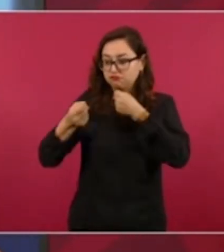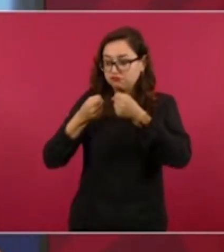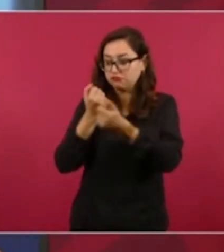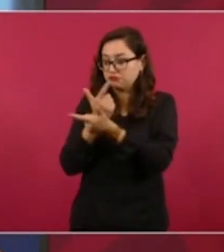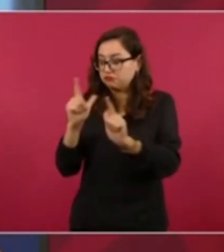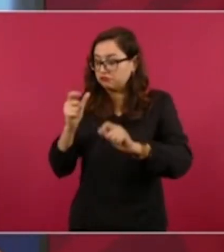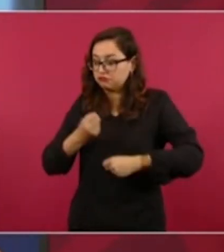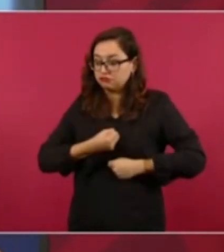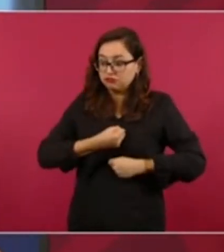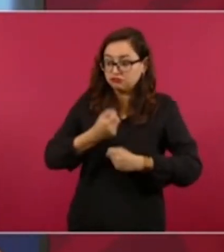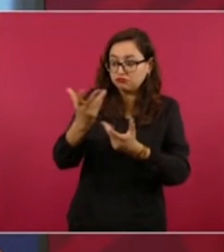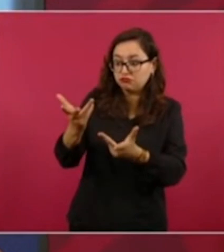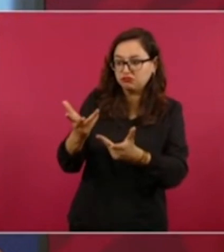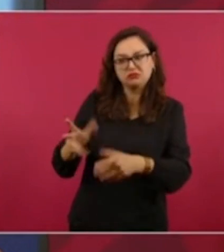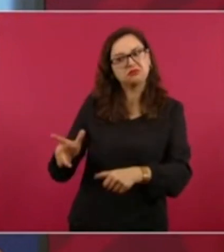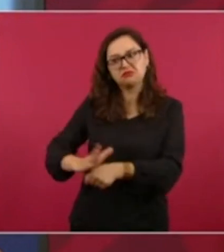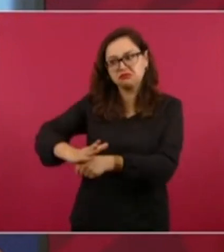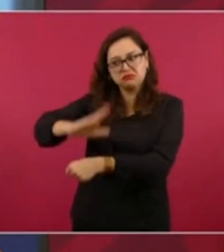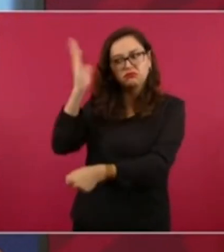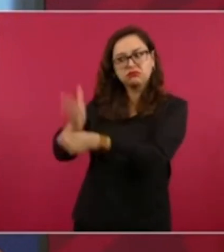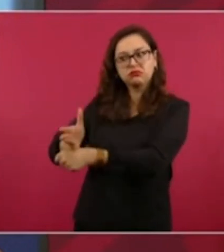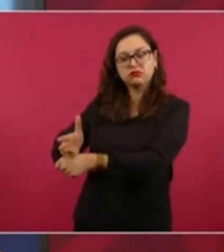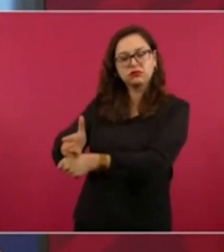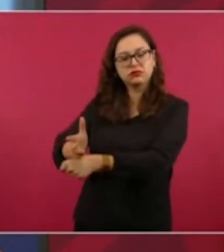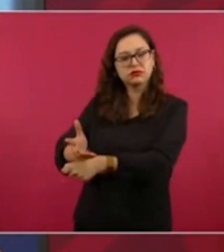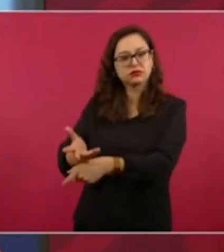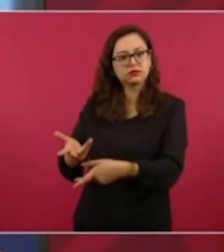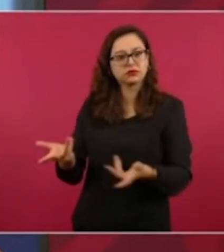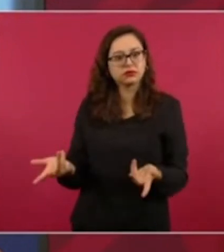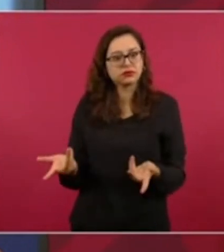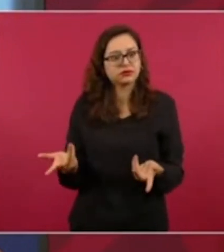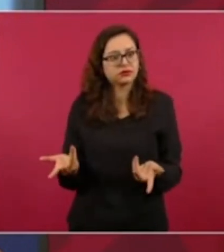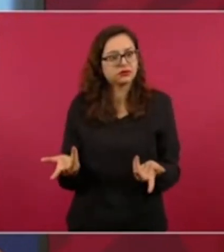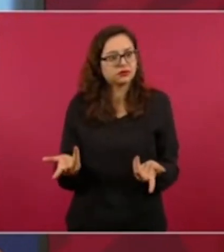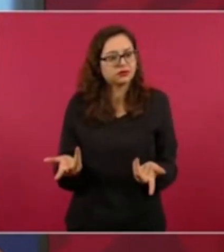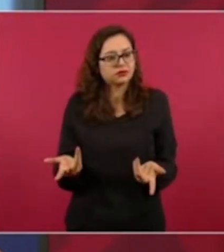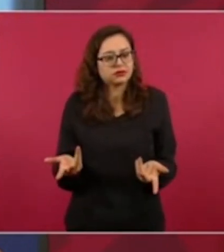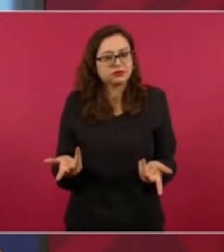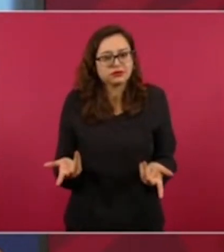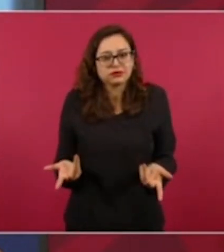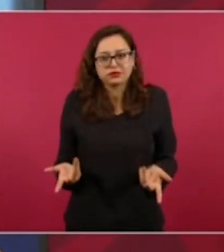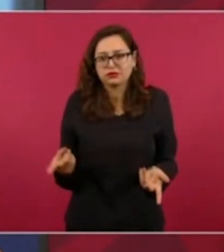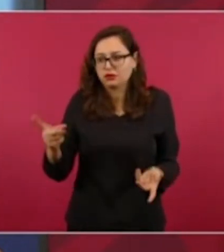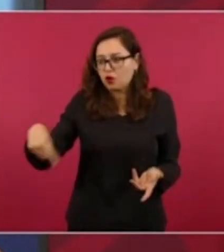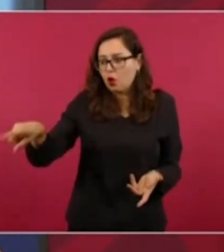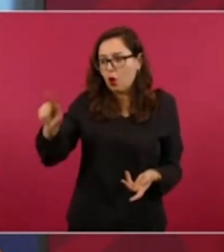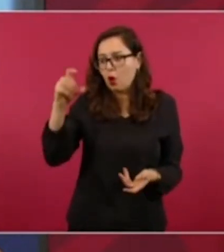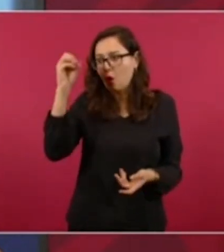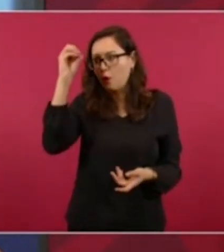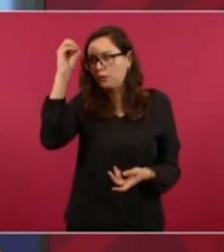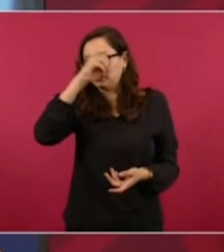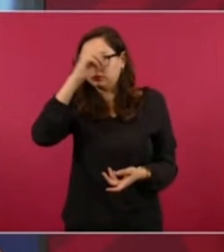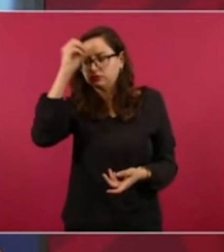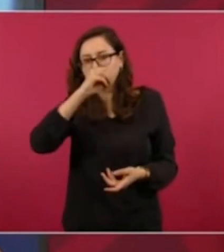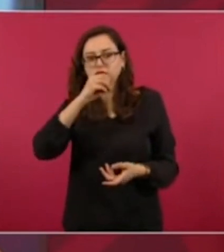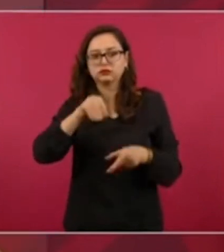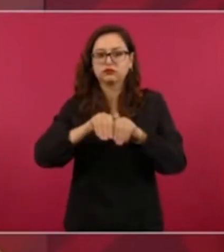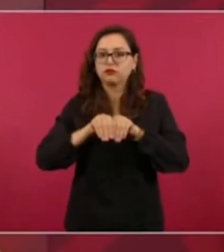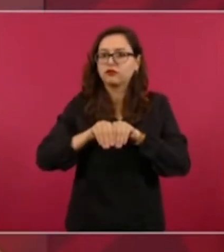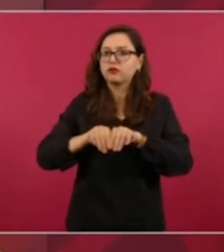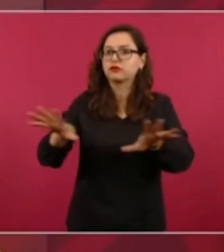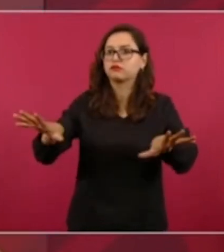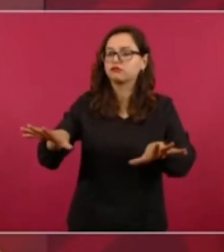a periodistas o a quienes les opinan en las redes sociales.